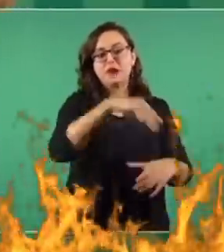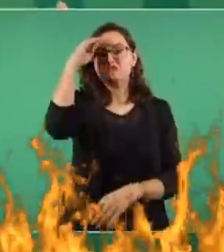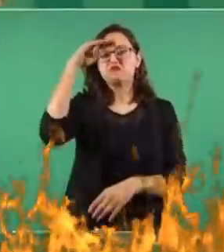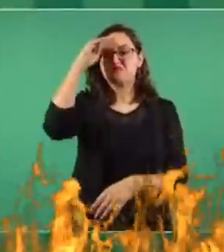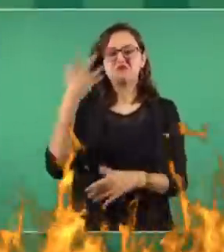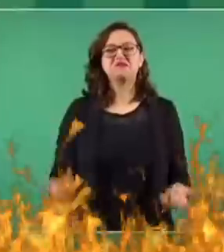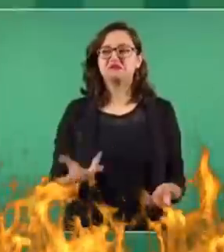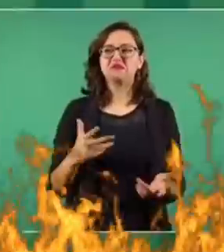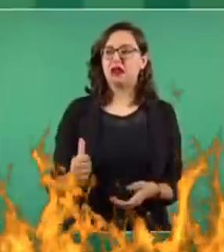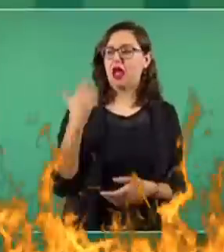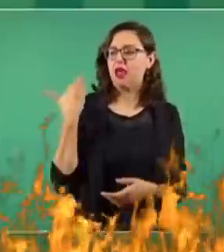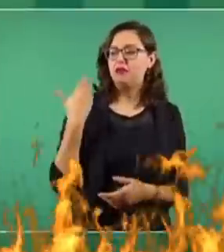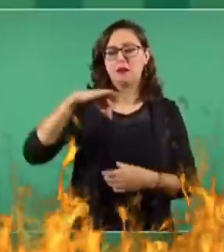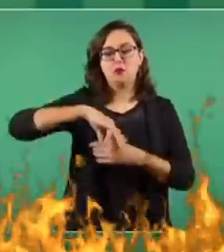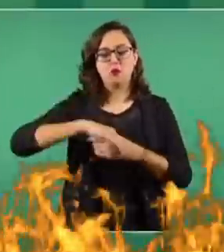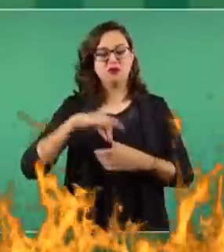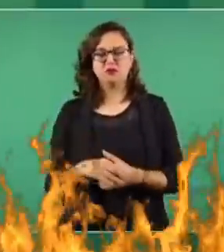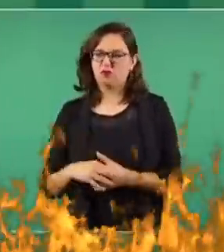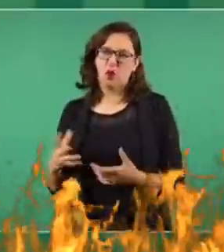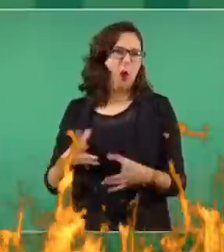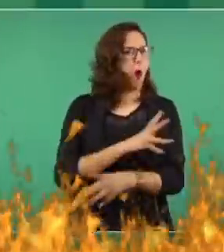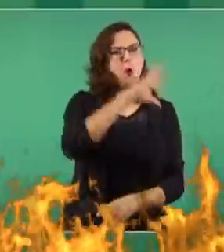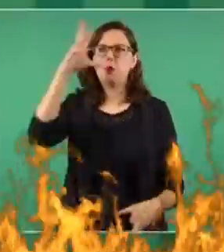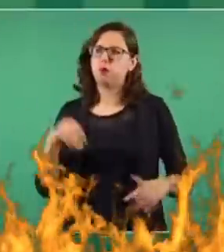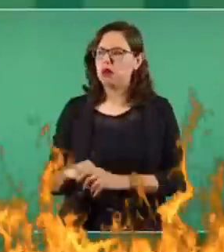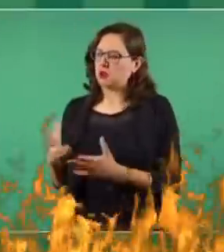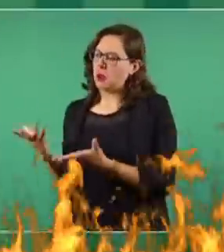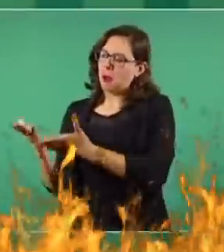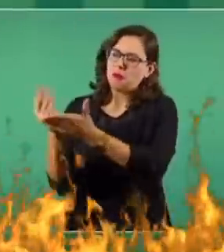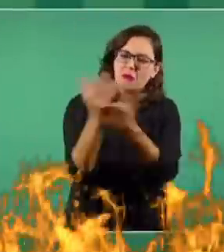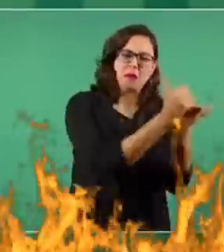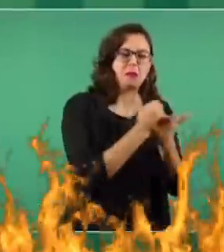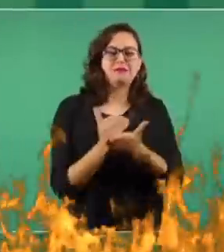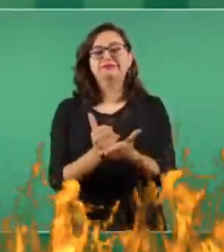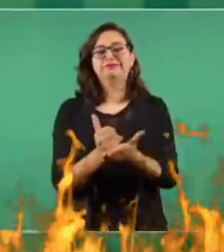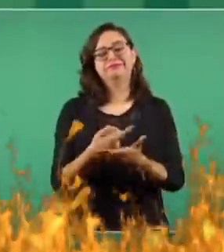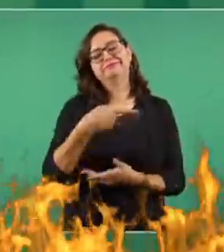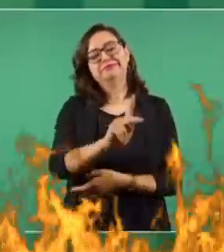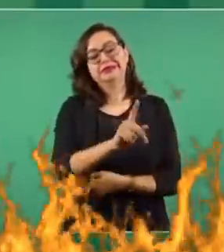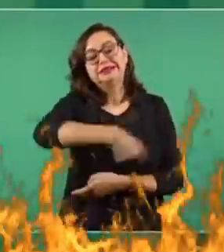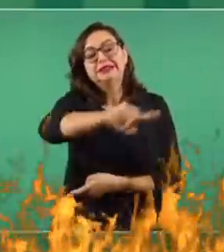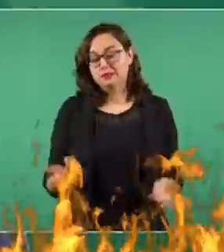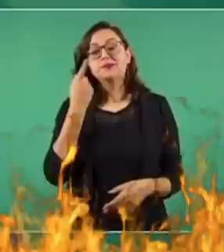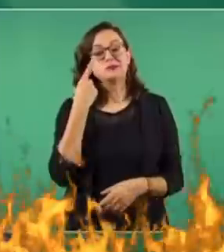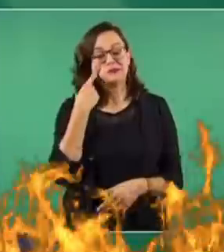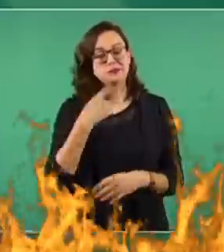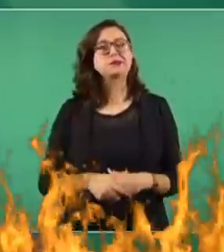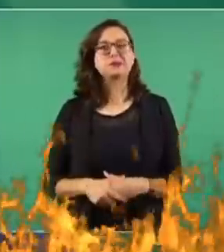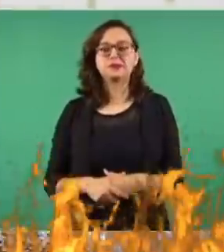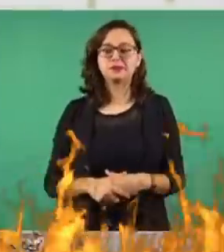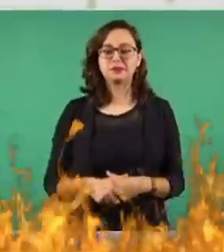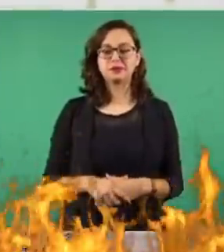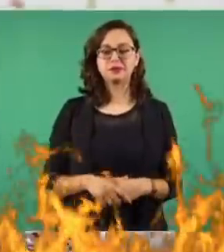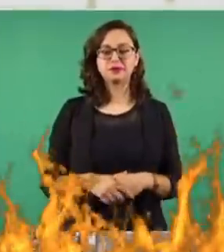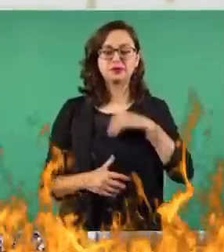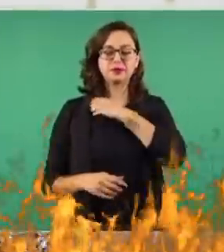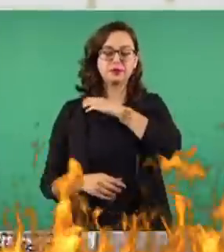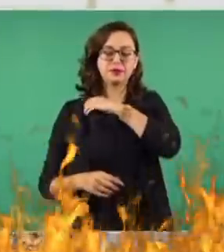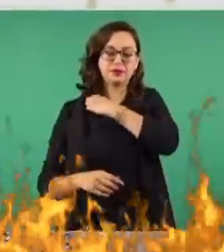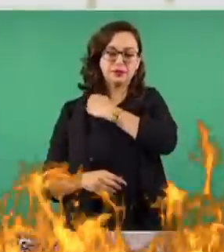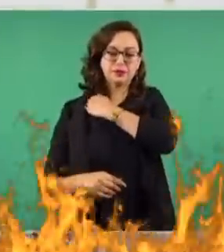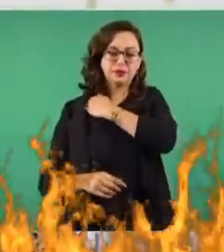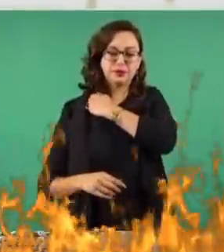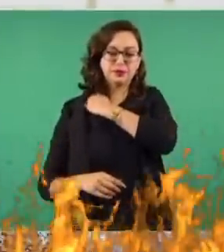arrasar en la pasada elección. Nada más que el pueblo es mucha pieza, el pueblo de México. Decían que